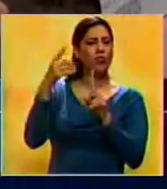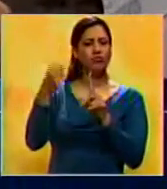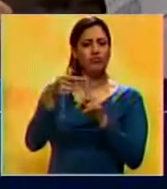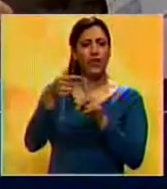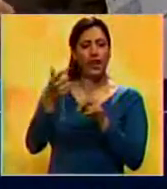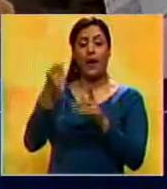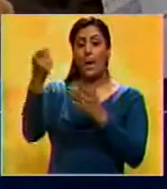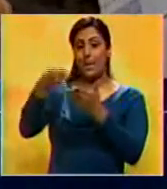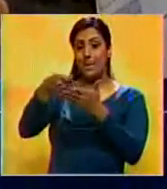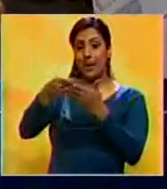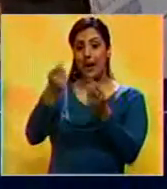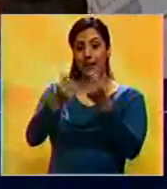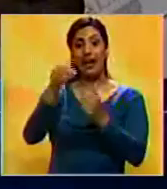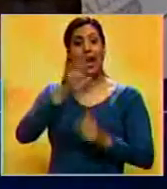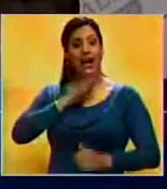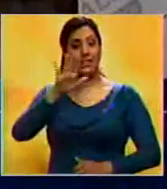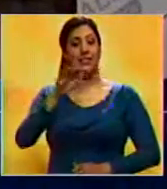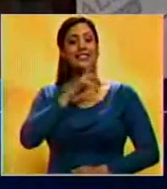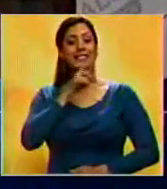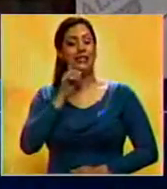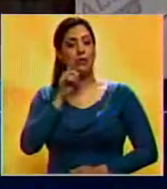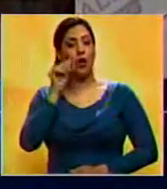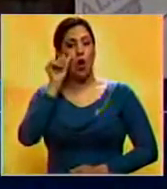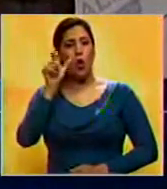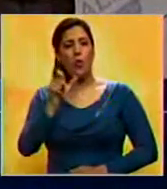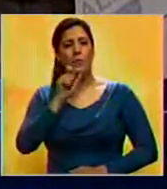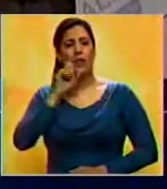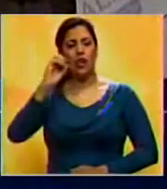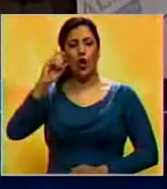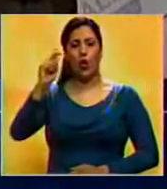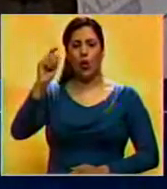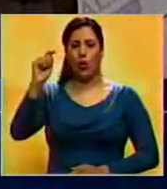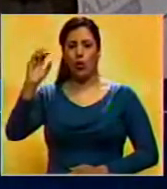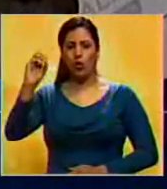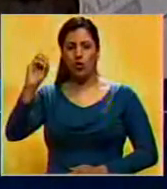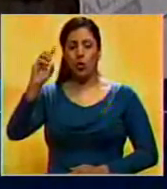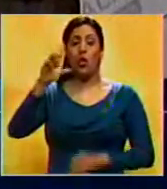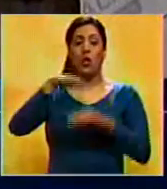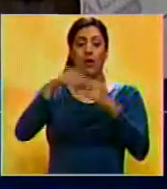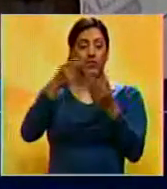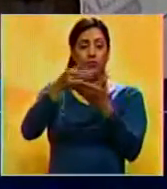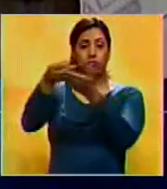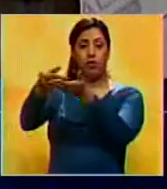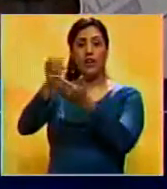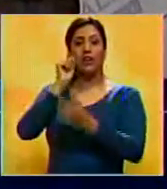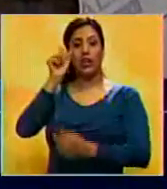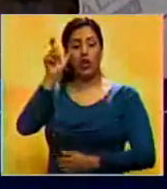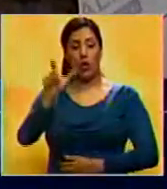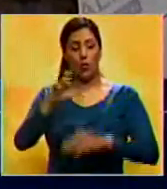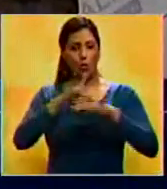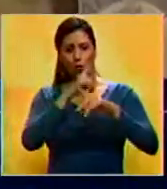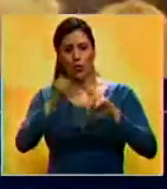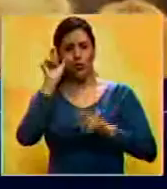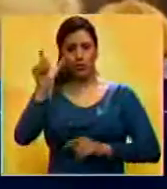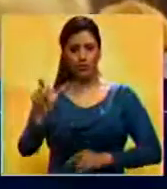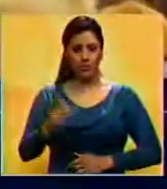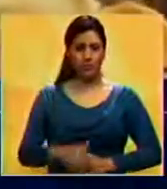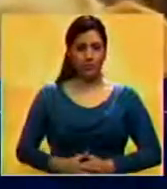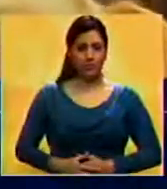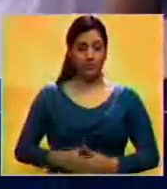monetizados, según el dicho del señor Otto Bula, con destino al doctor Roberto Pietro.